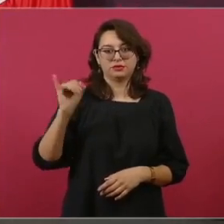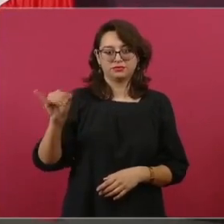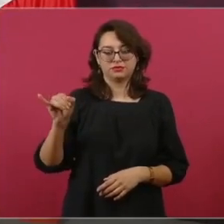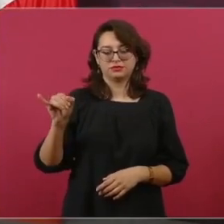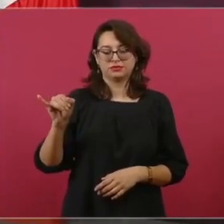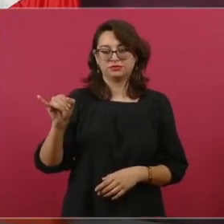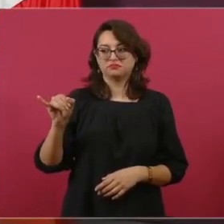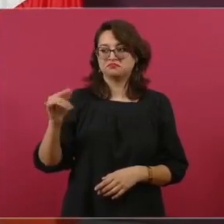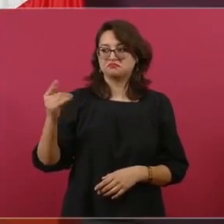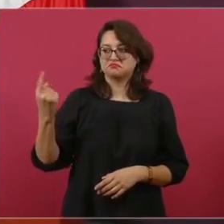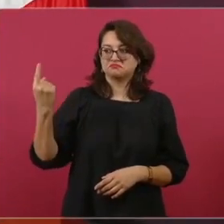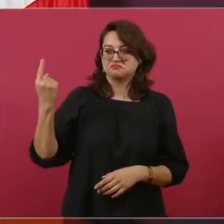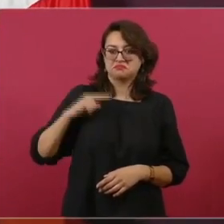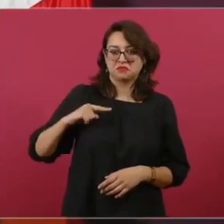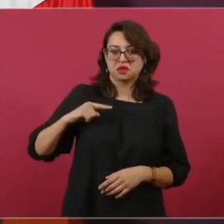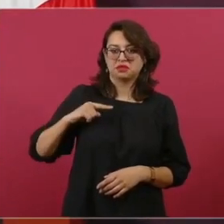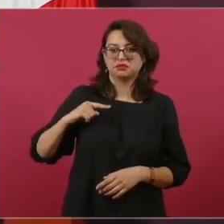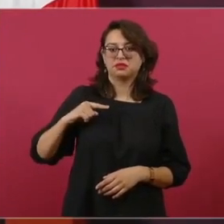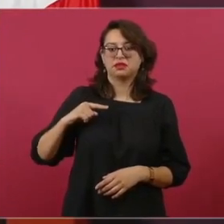gobierno,